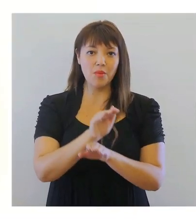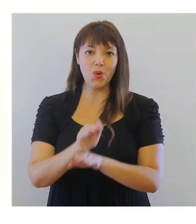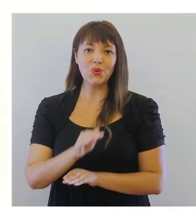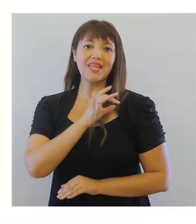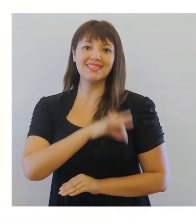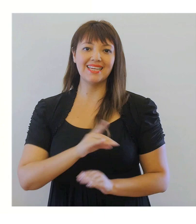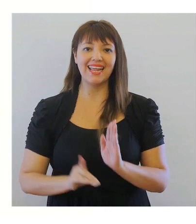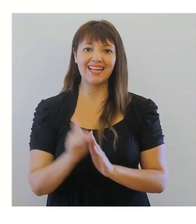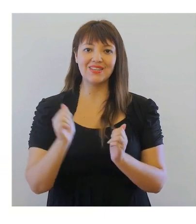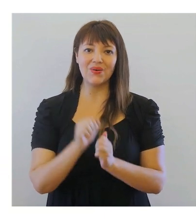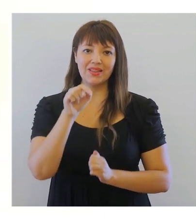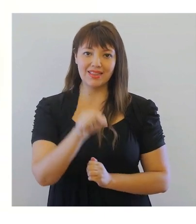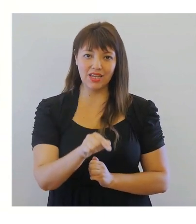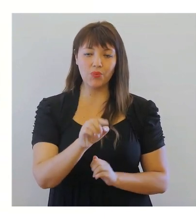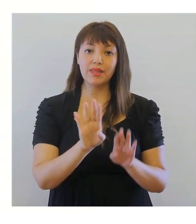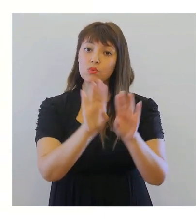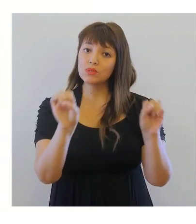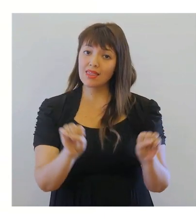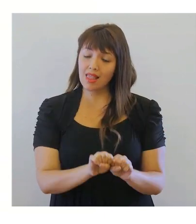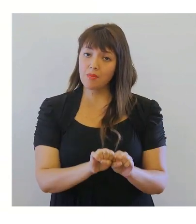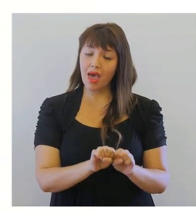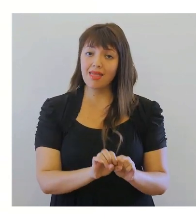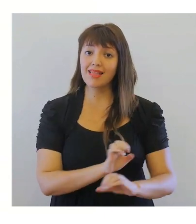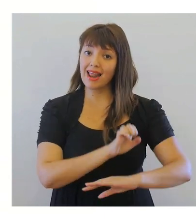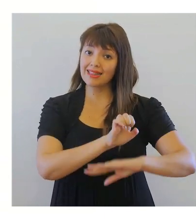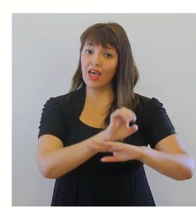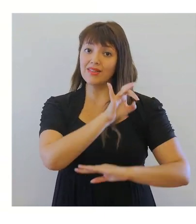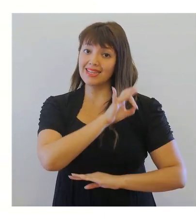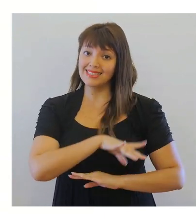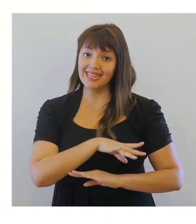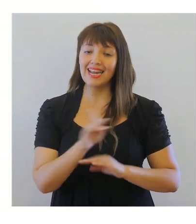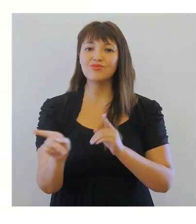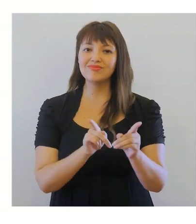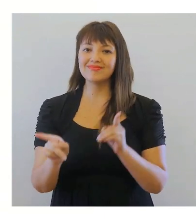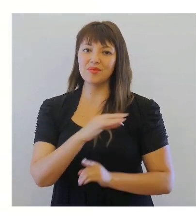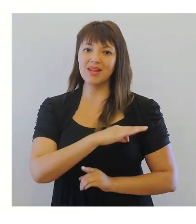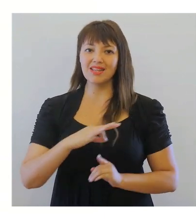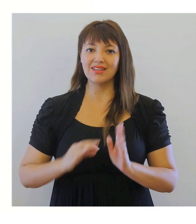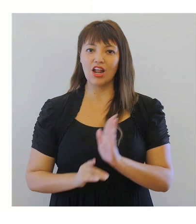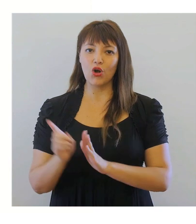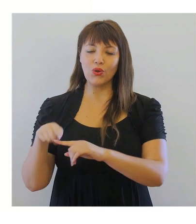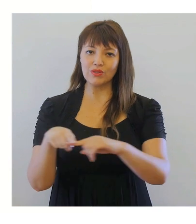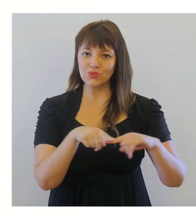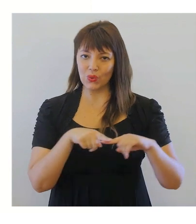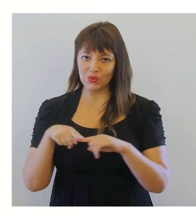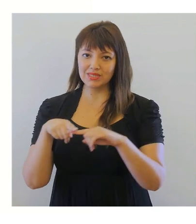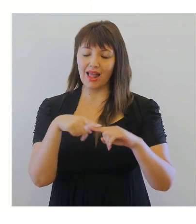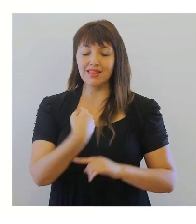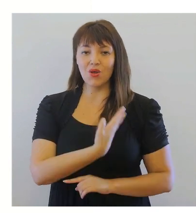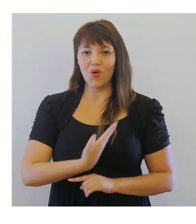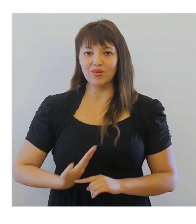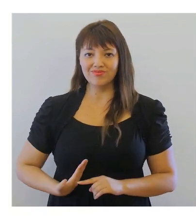de Chile Crece Contigo, subsistema perteneciente al Sistema de Protección Social, coordinado por el Ministerio de Desarrollo Social del